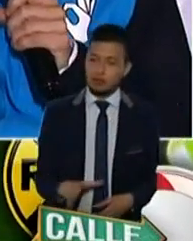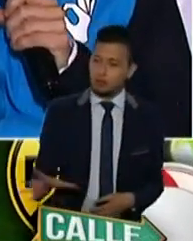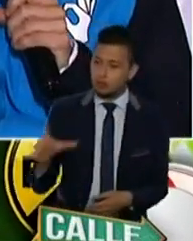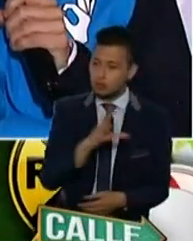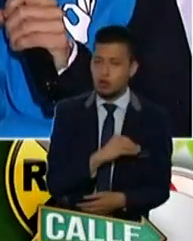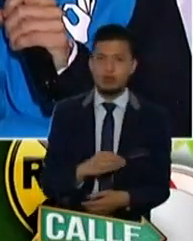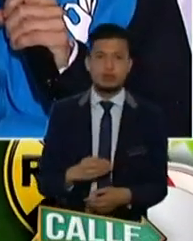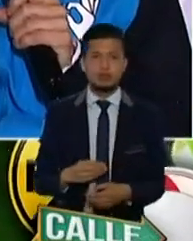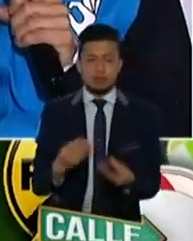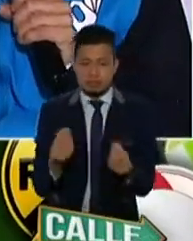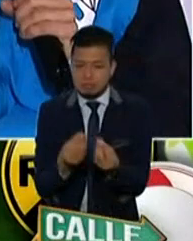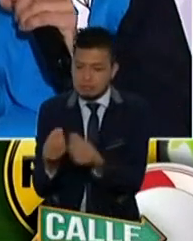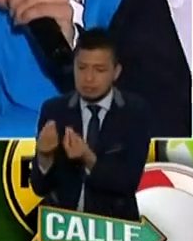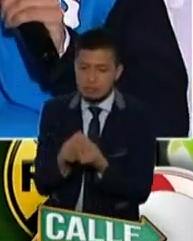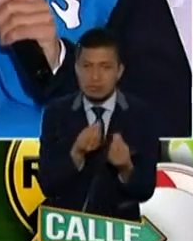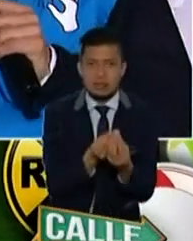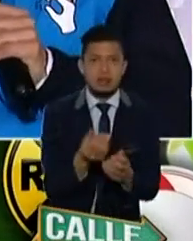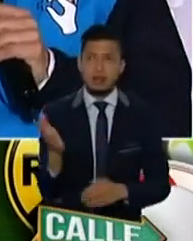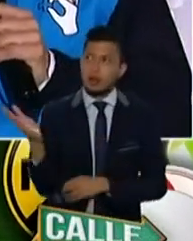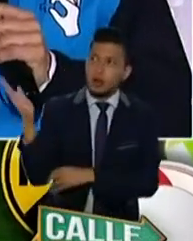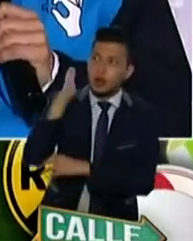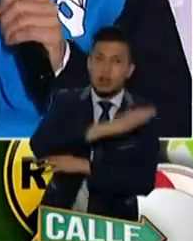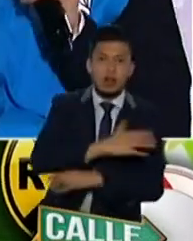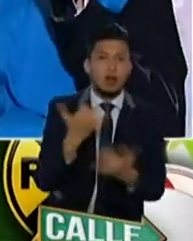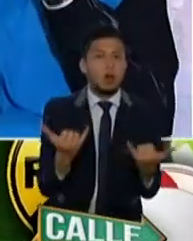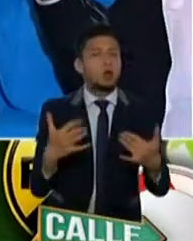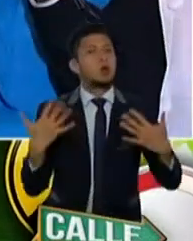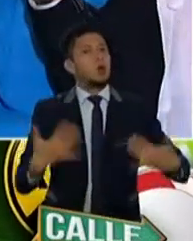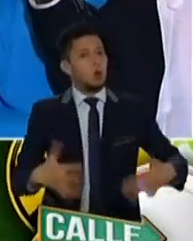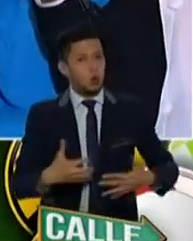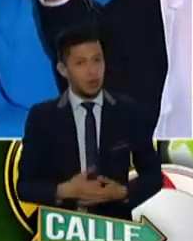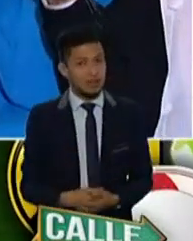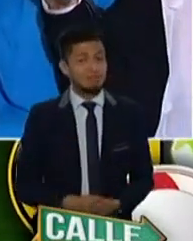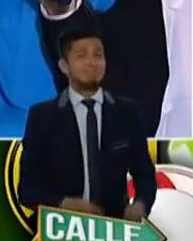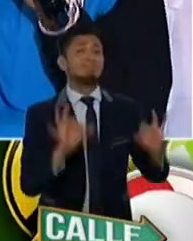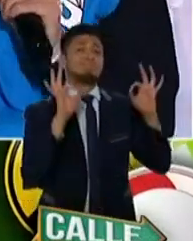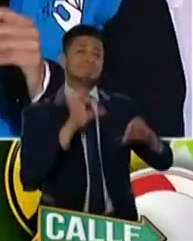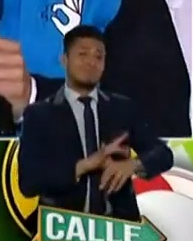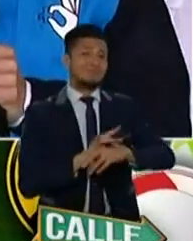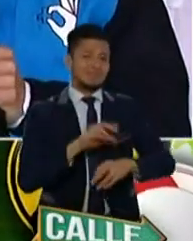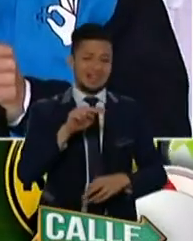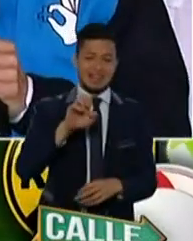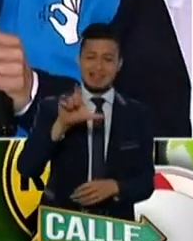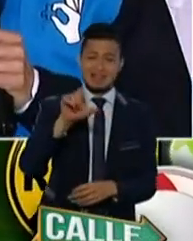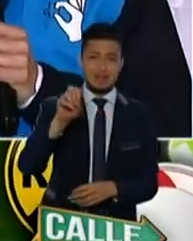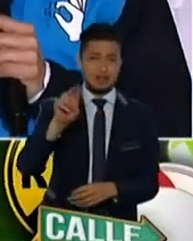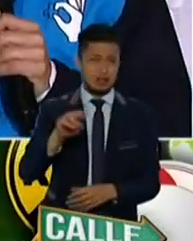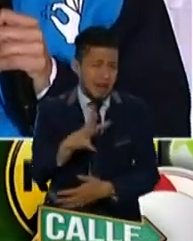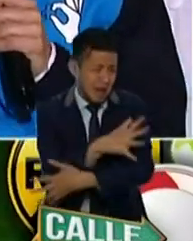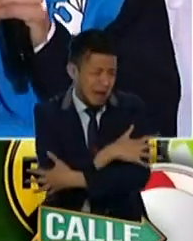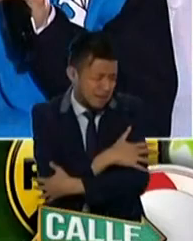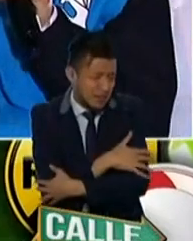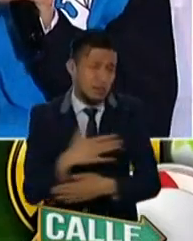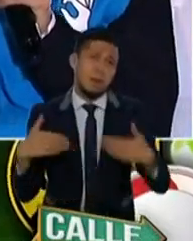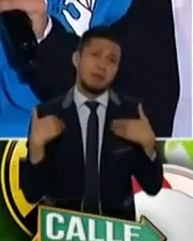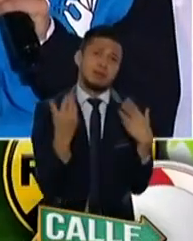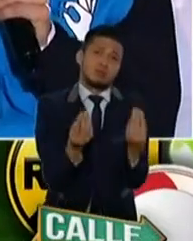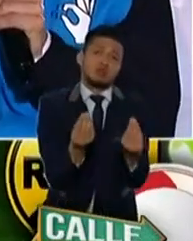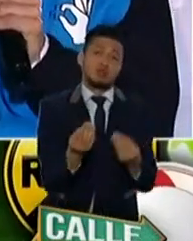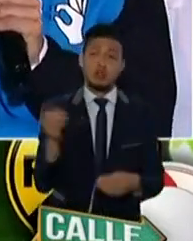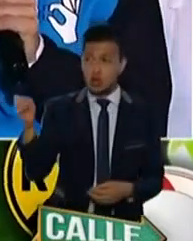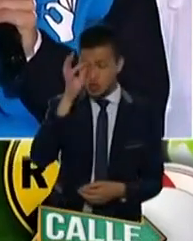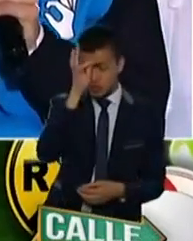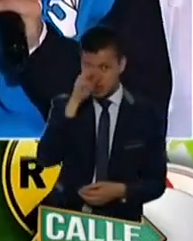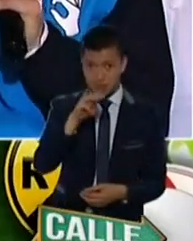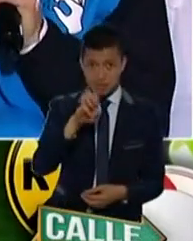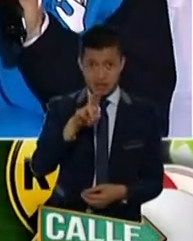colaboradores en esta jornada. Qué maravilla, doctor Nelson, un gran abrazo, me alegra mucho el hospital Mederi también, al igual que el